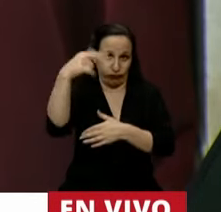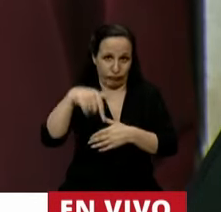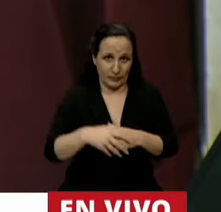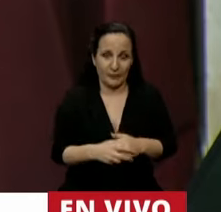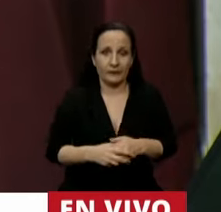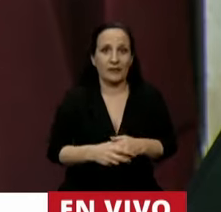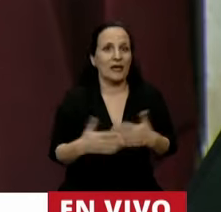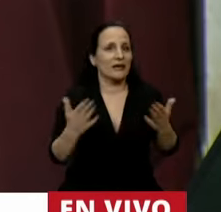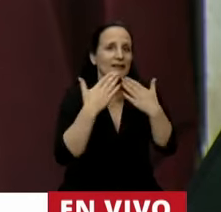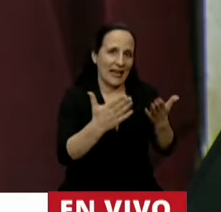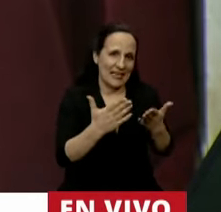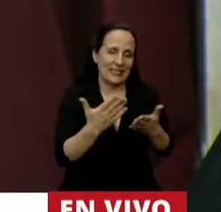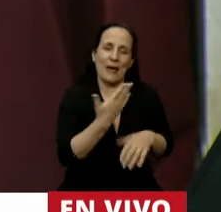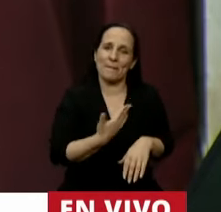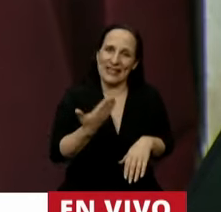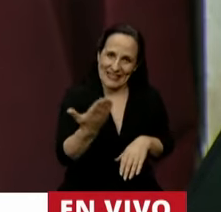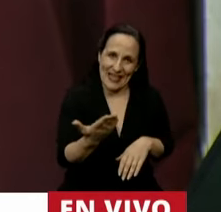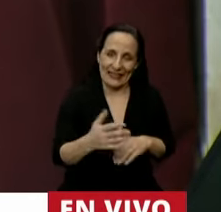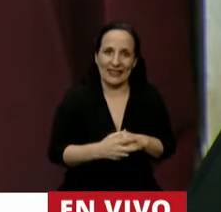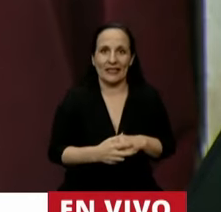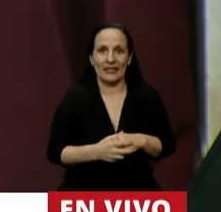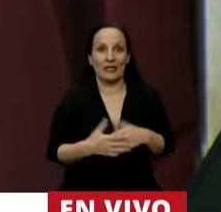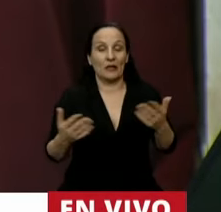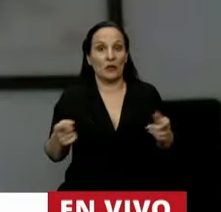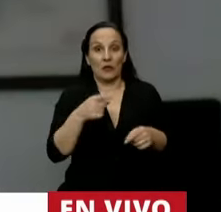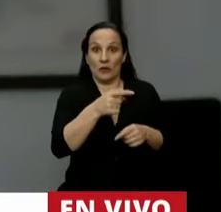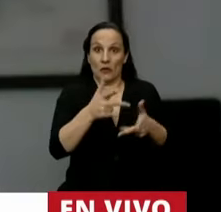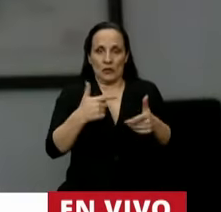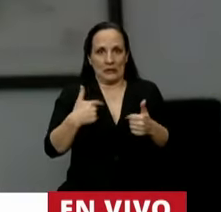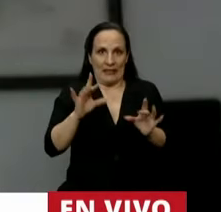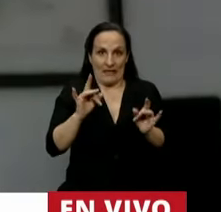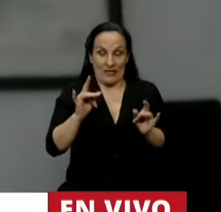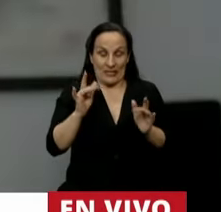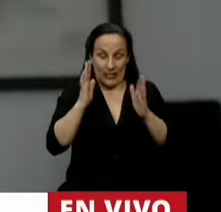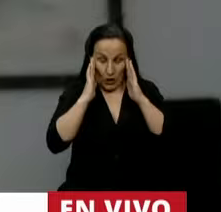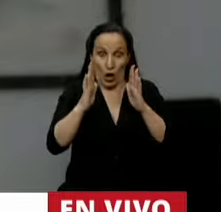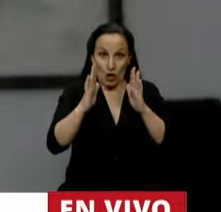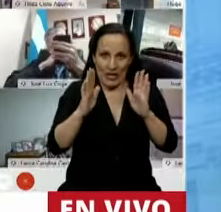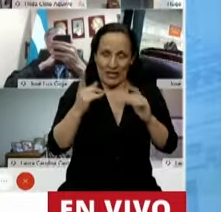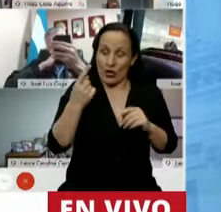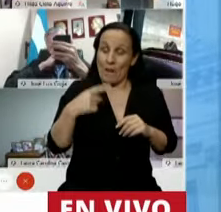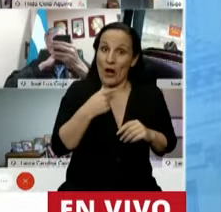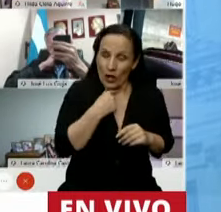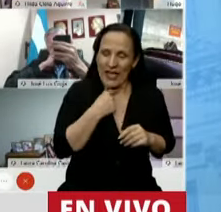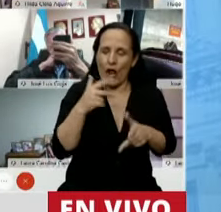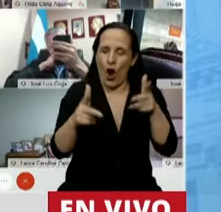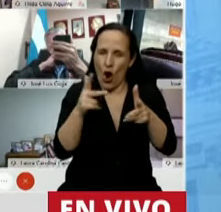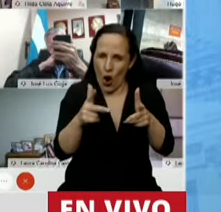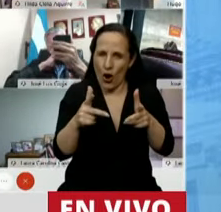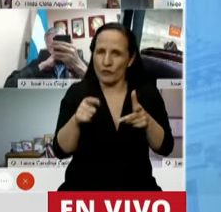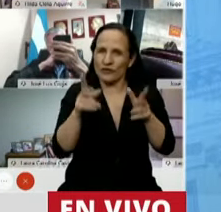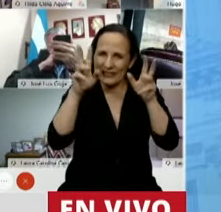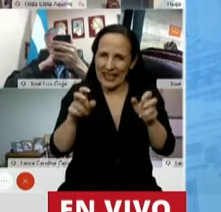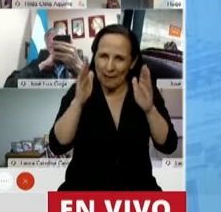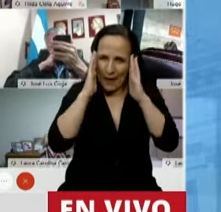Presidente. Cuestro un poco concentrarse después de esto. Pero bueno, quiero referirme al tema que está en cuestión. Este tema que estamos